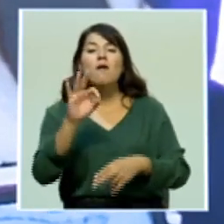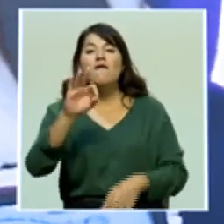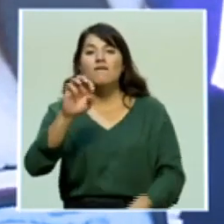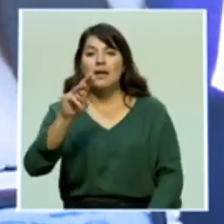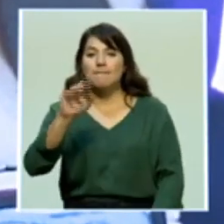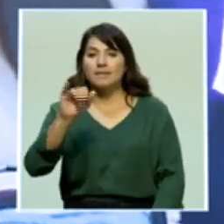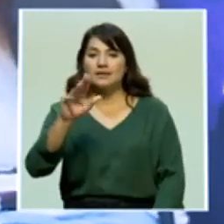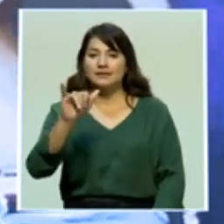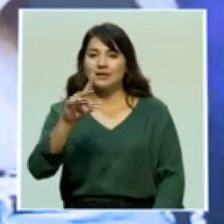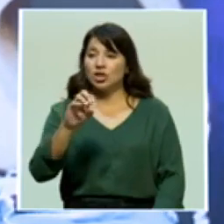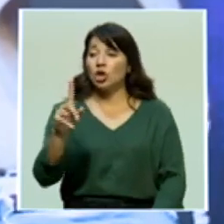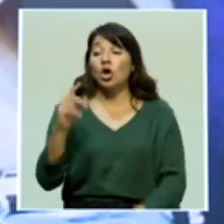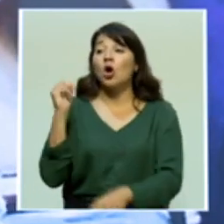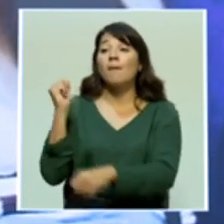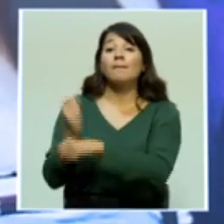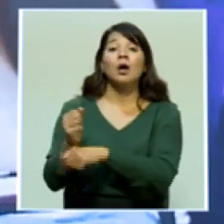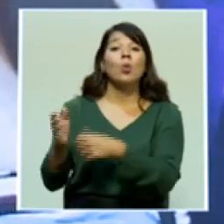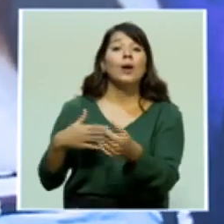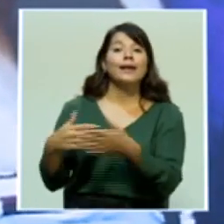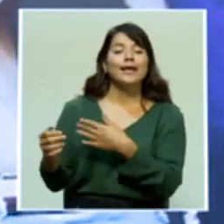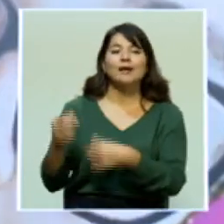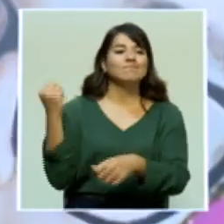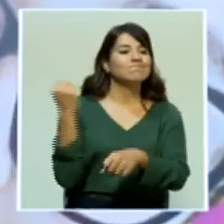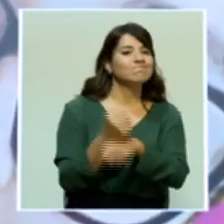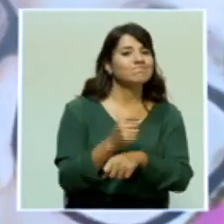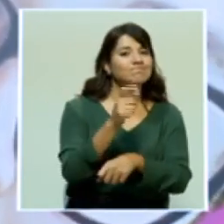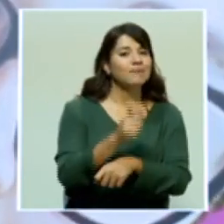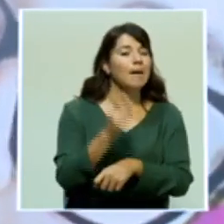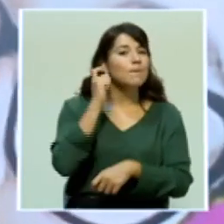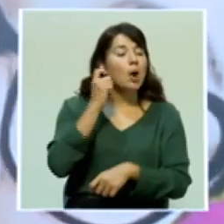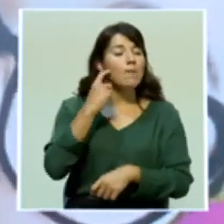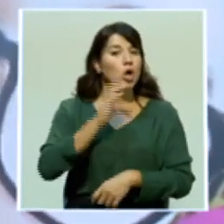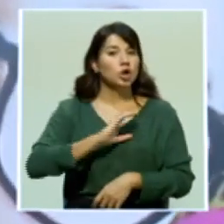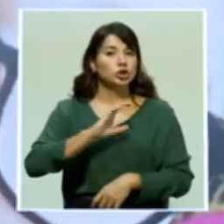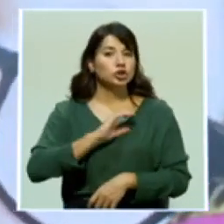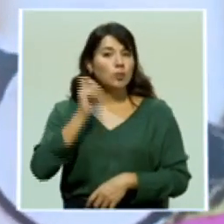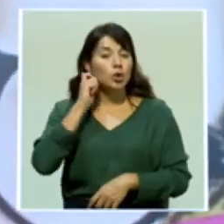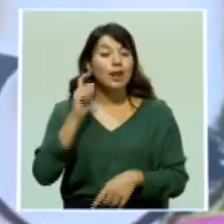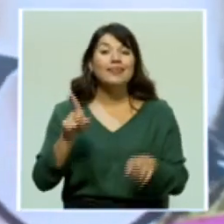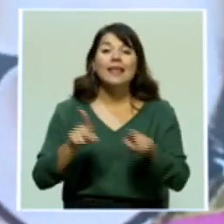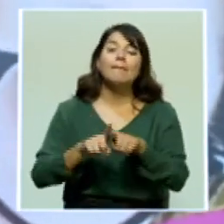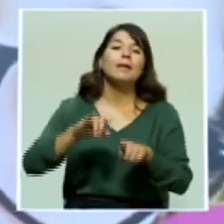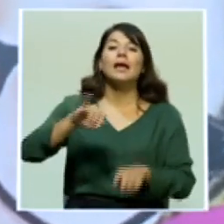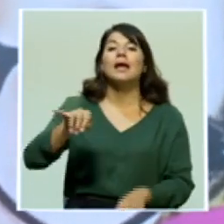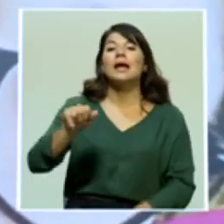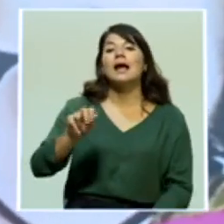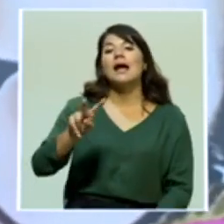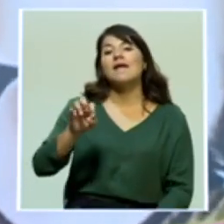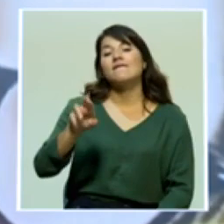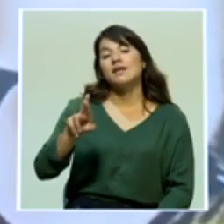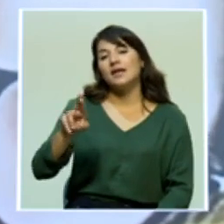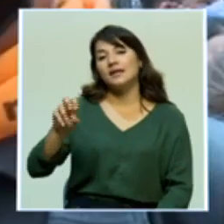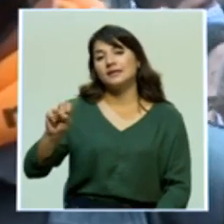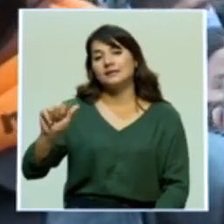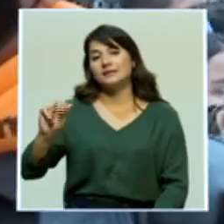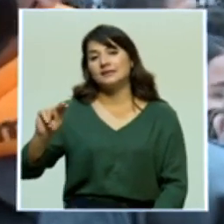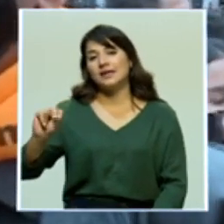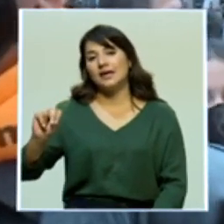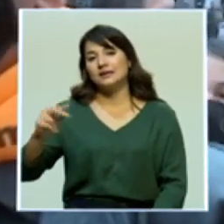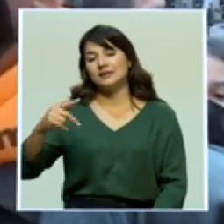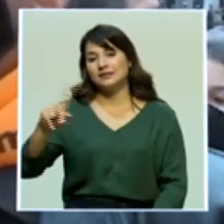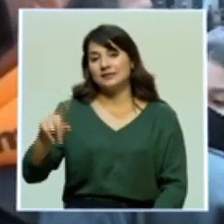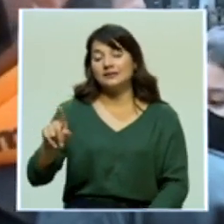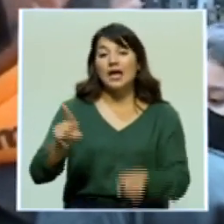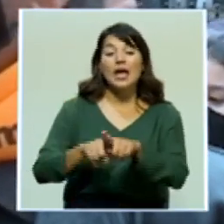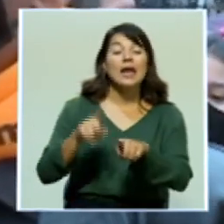matando y nos están matando nuestras hijas. También fue el caso de Javier Sánchez, hermano y tío de Fernanda Raixa, una mujer